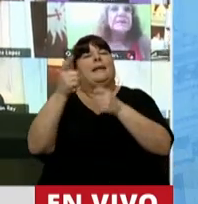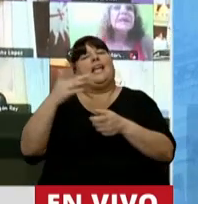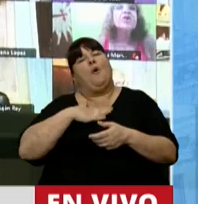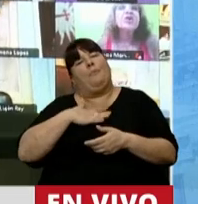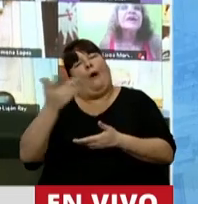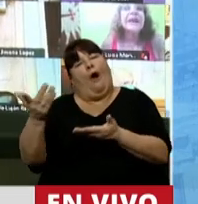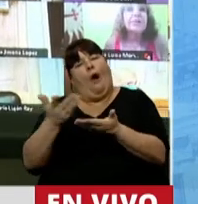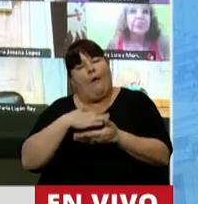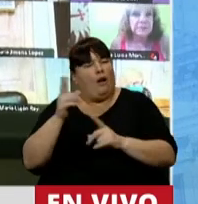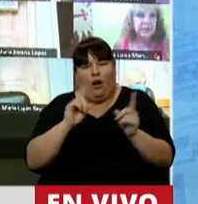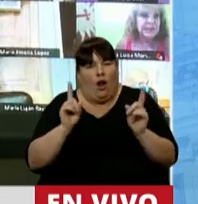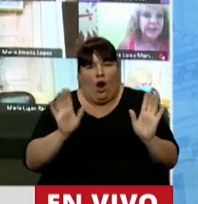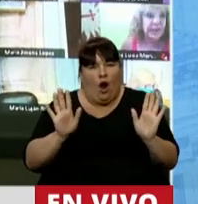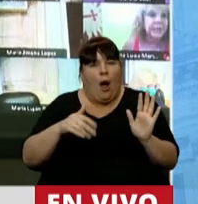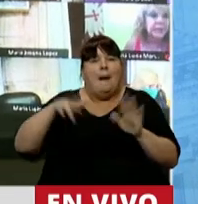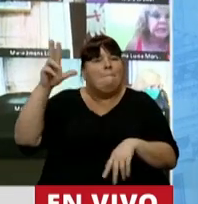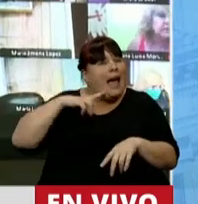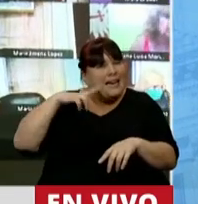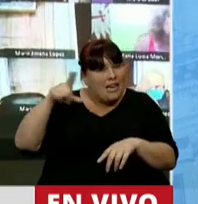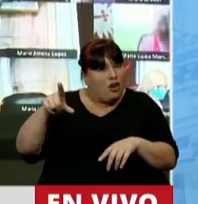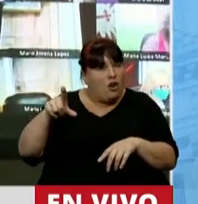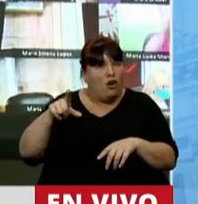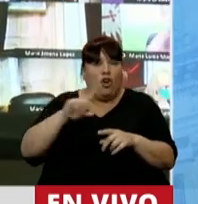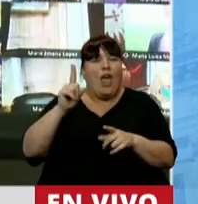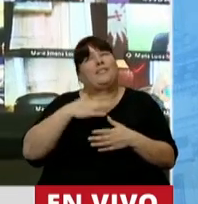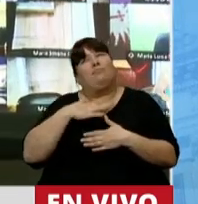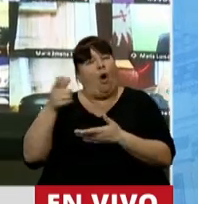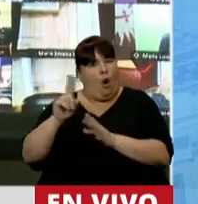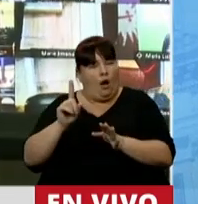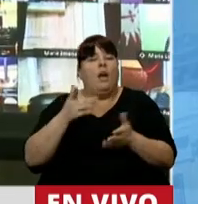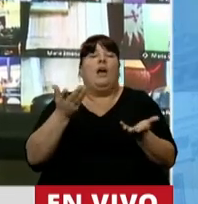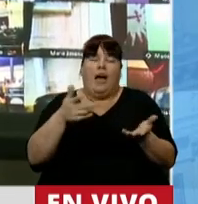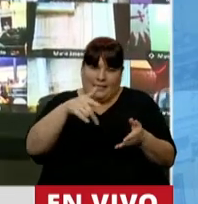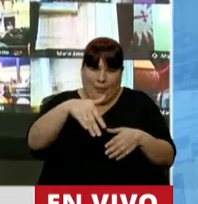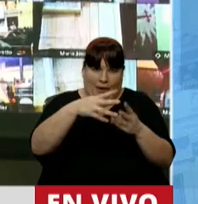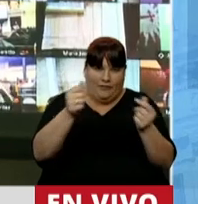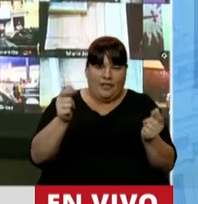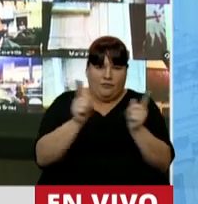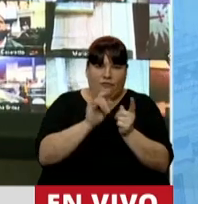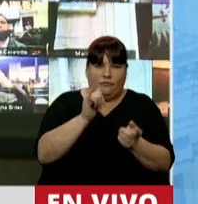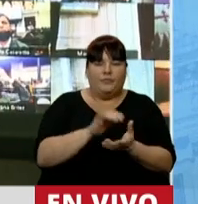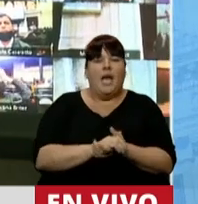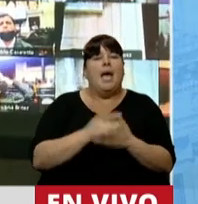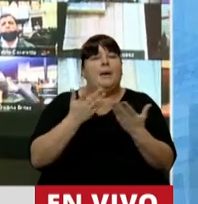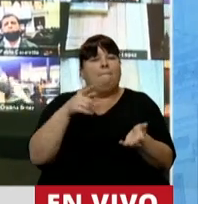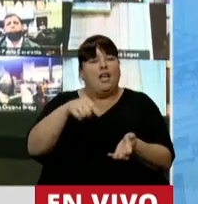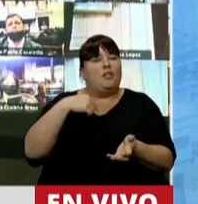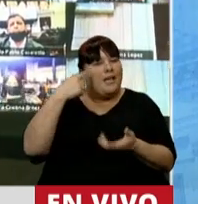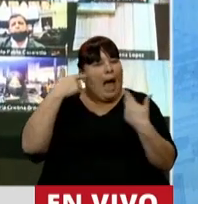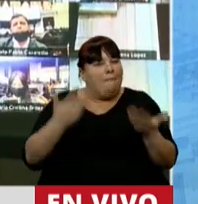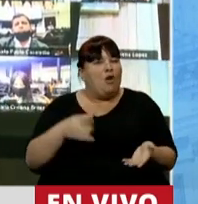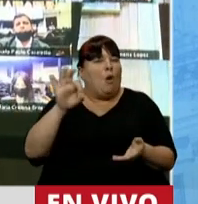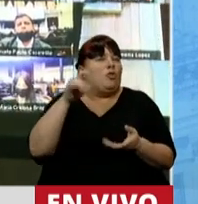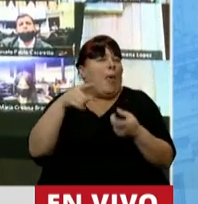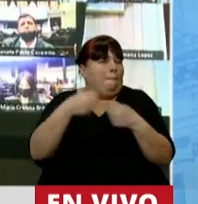víctimas. No, los que más tienen no son víctimas. si puede ir redondeando. Sí, ahora la sintetizo. Pero esto creo que es una